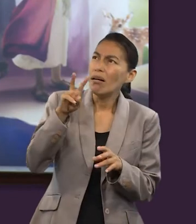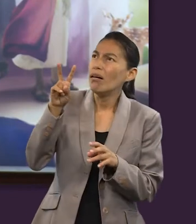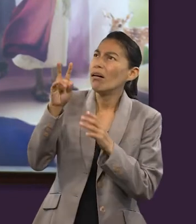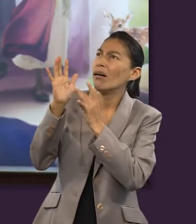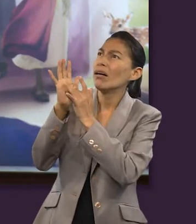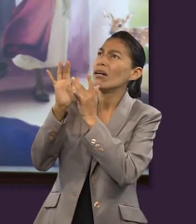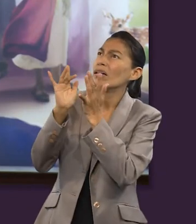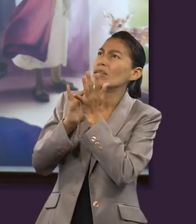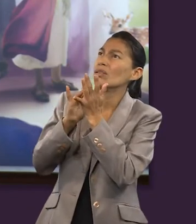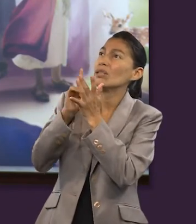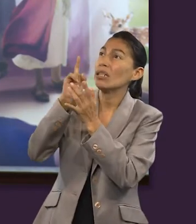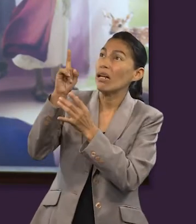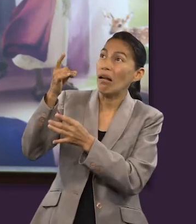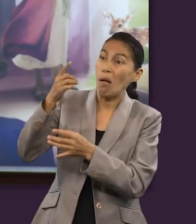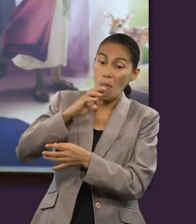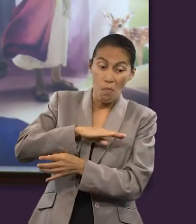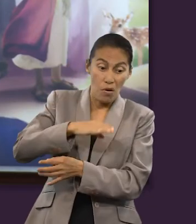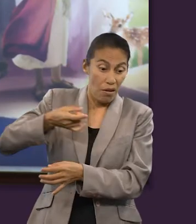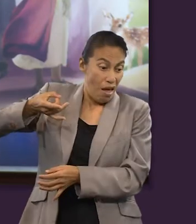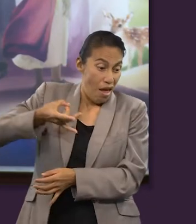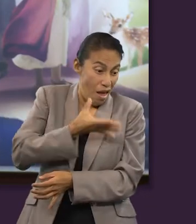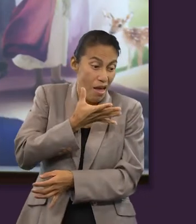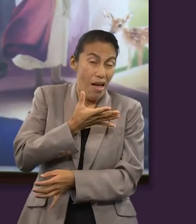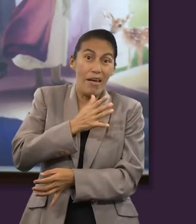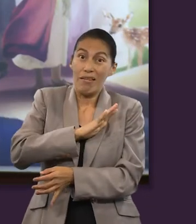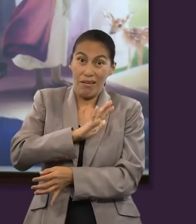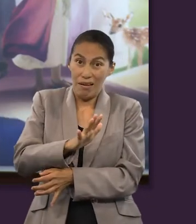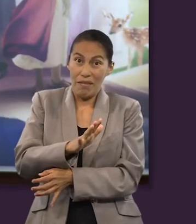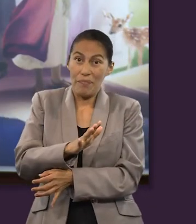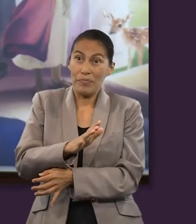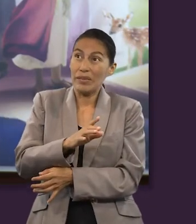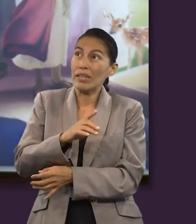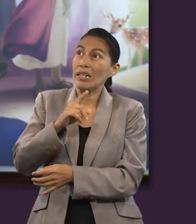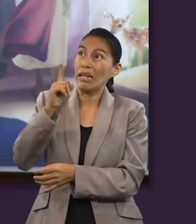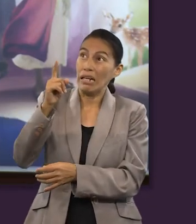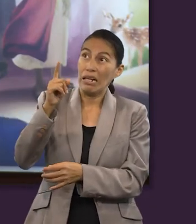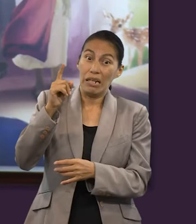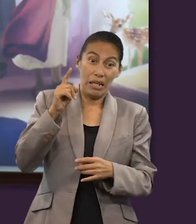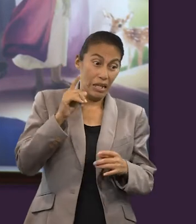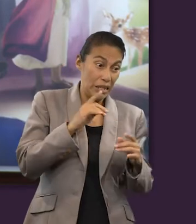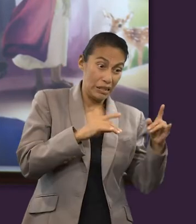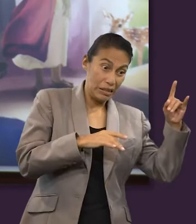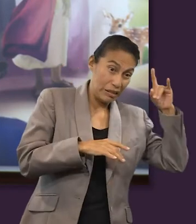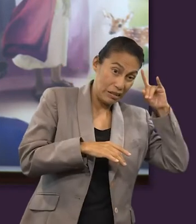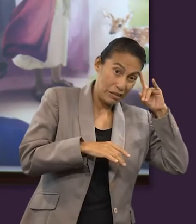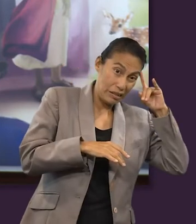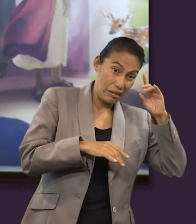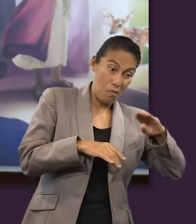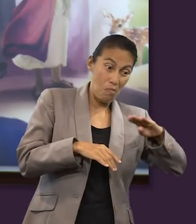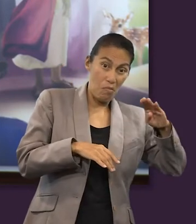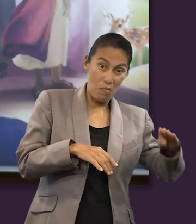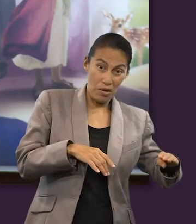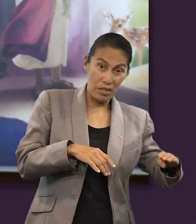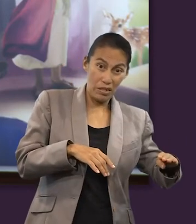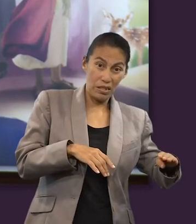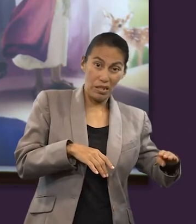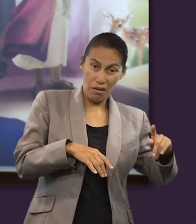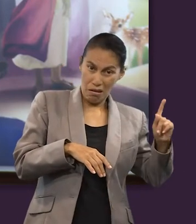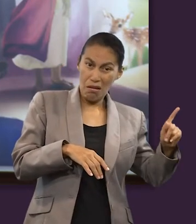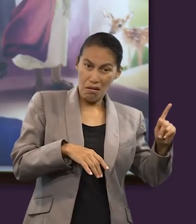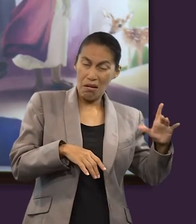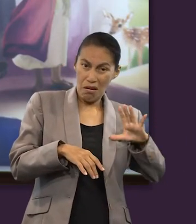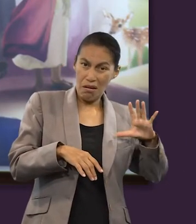venció la muerte, realmente venció a quien trajo la muerte en ese mundo. Venció a